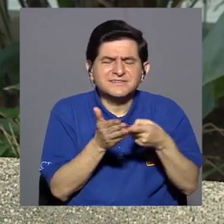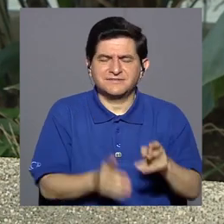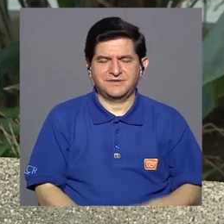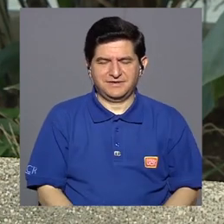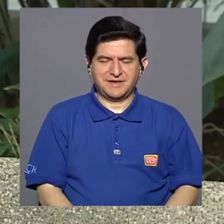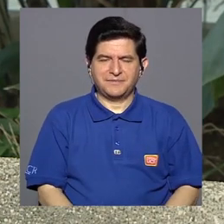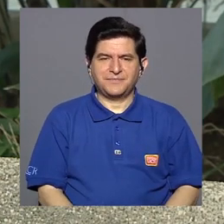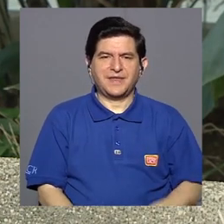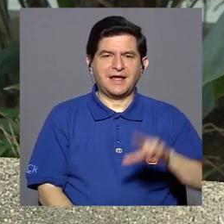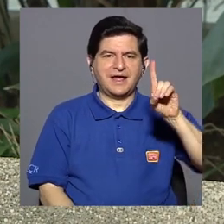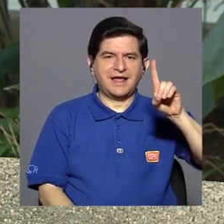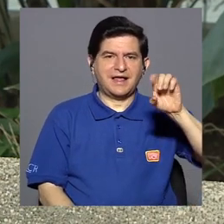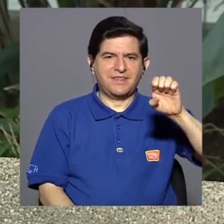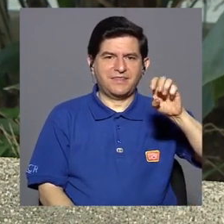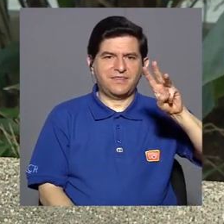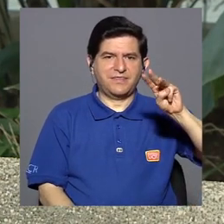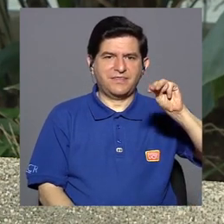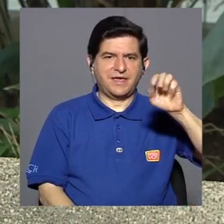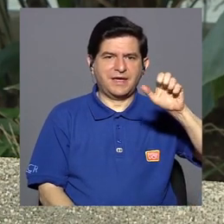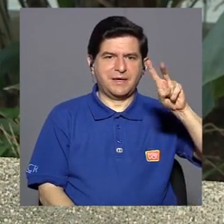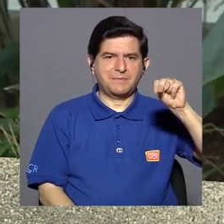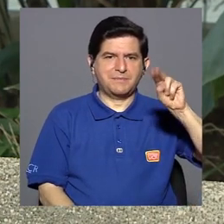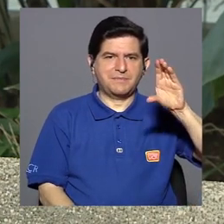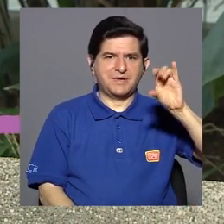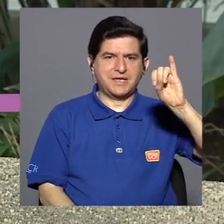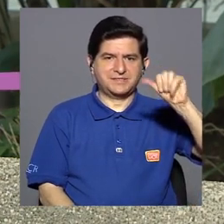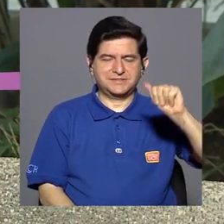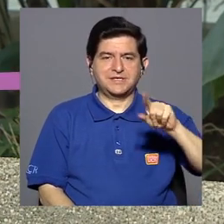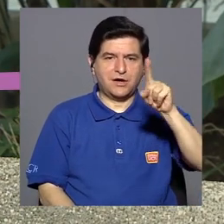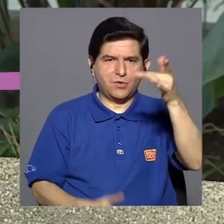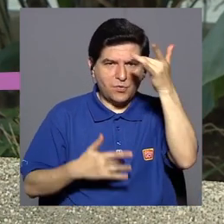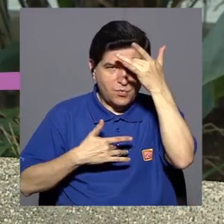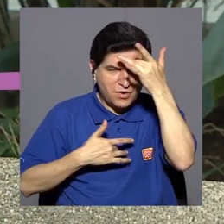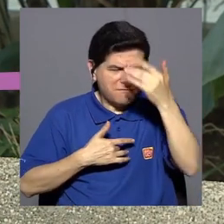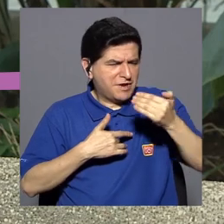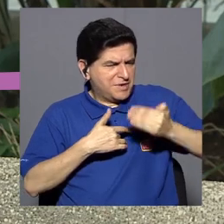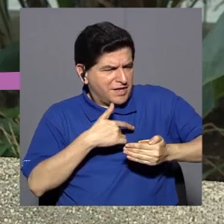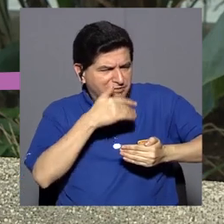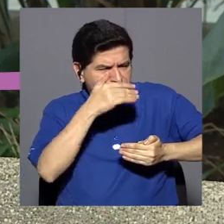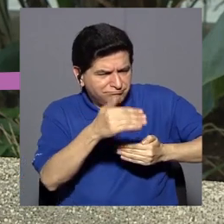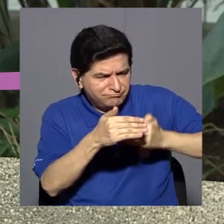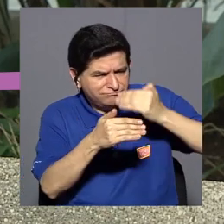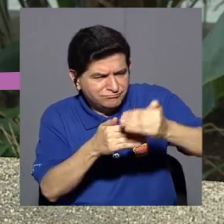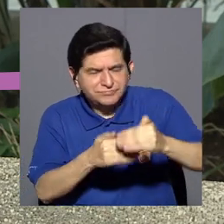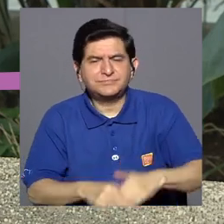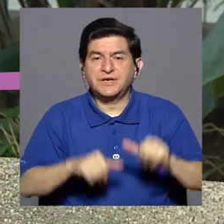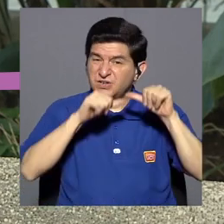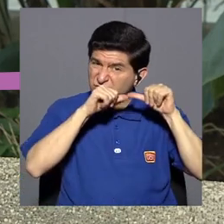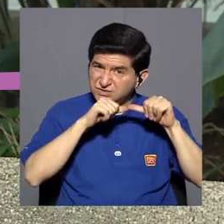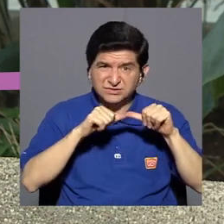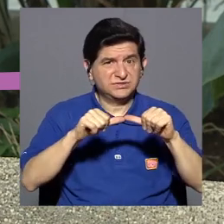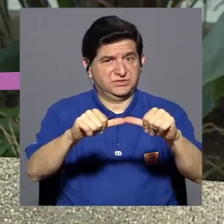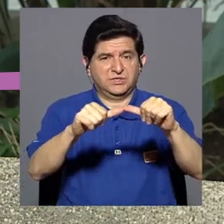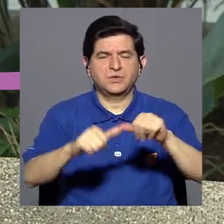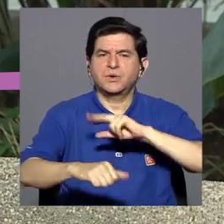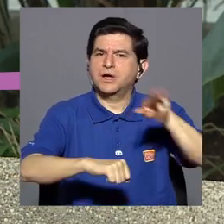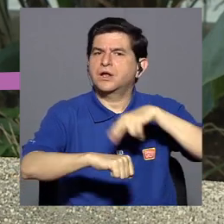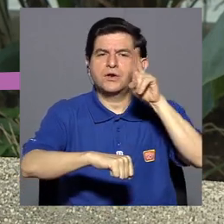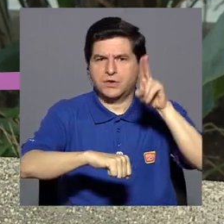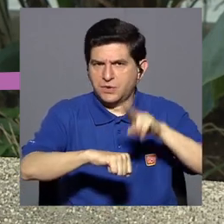estamos refiriendo? Bueno, la demencia es una enfermedad, es una enfermedad evolutiva, es una enfermedad crónica.